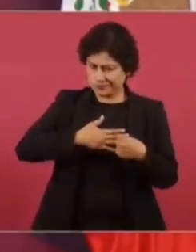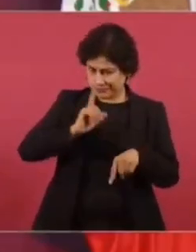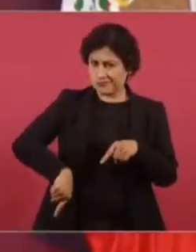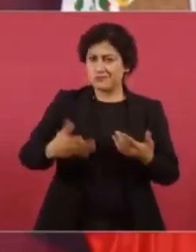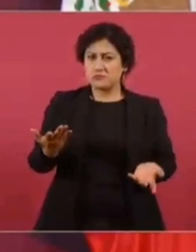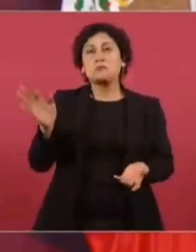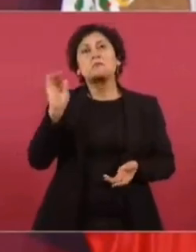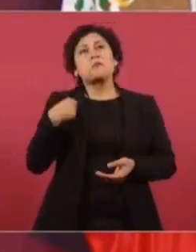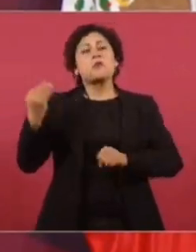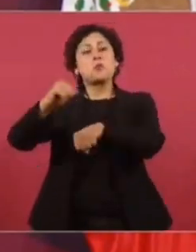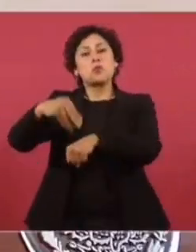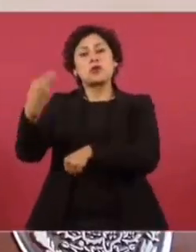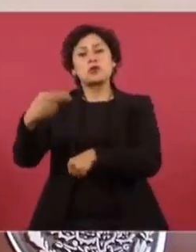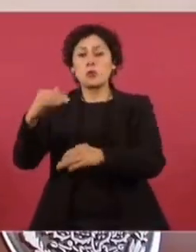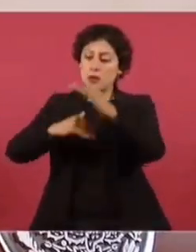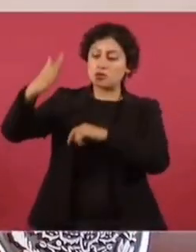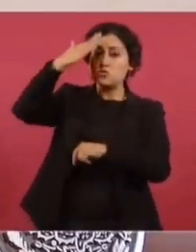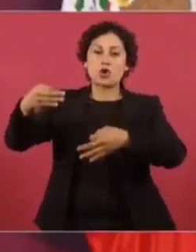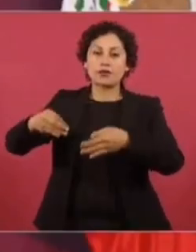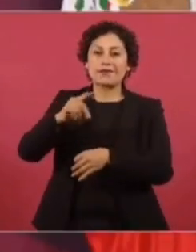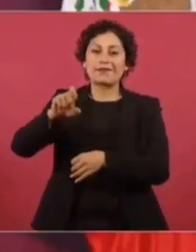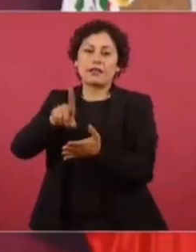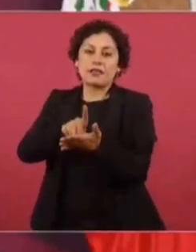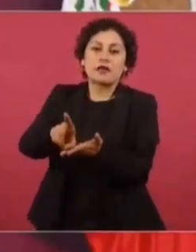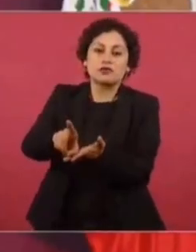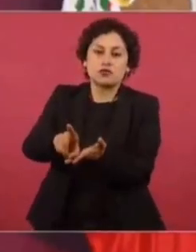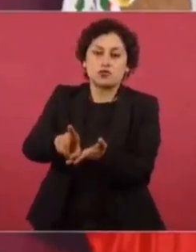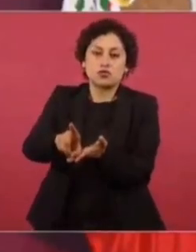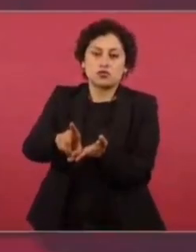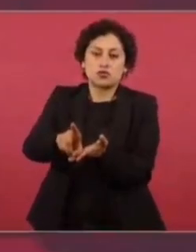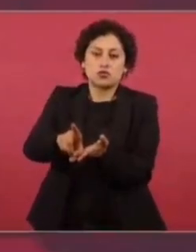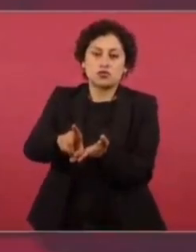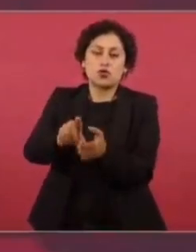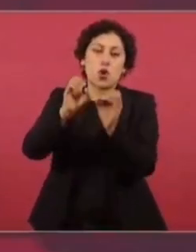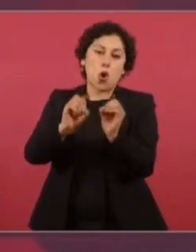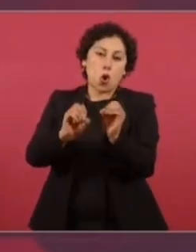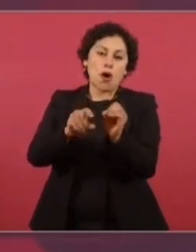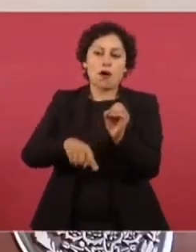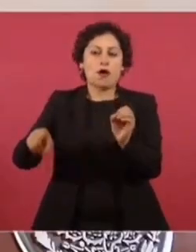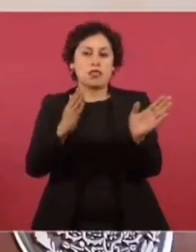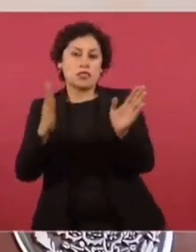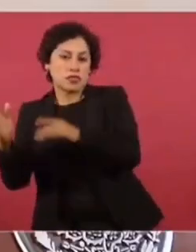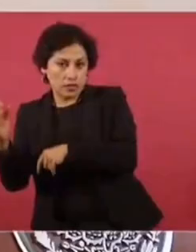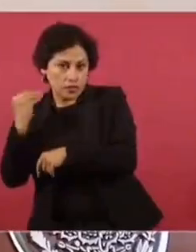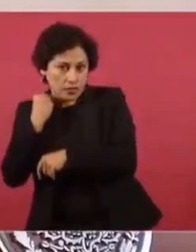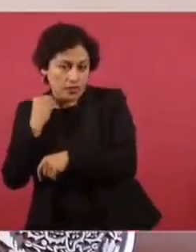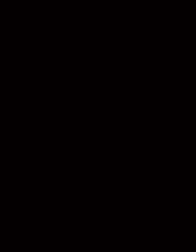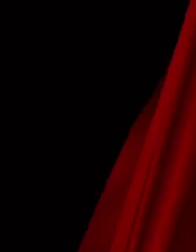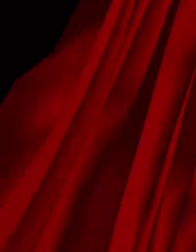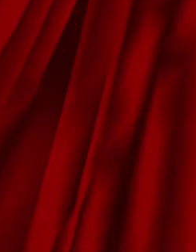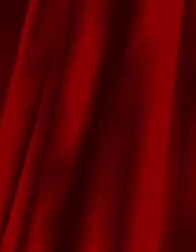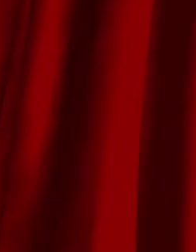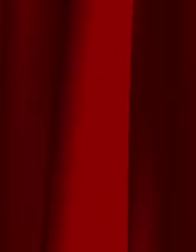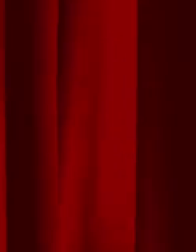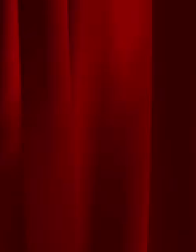Suprema Corte del Derecho. O del Estado de Chueco. No del Estado de Derecho.